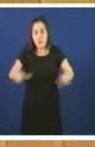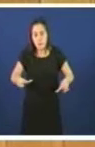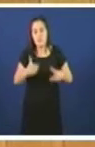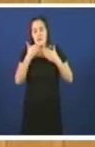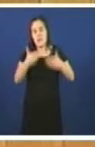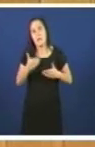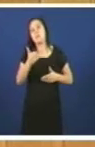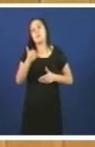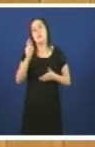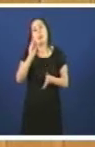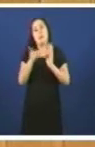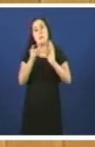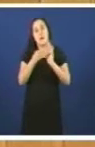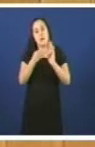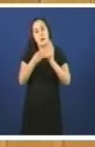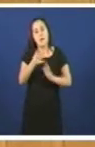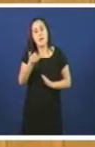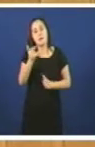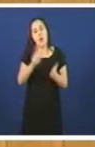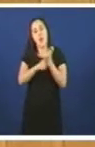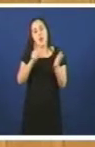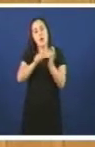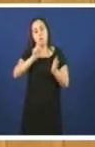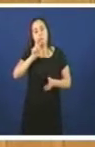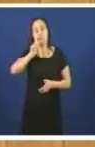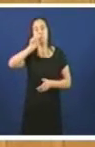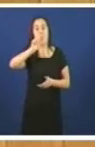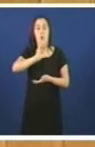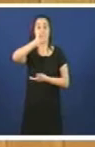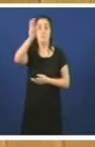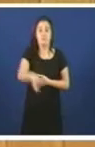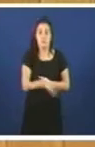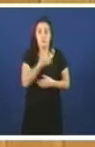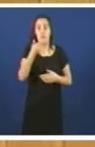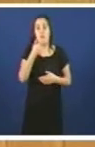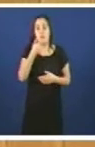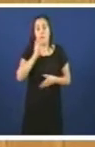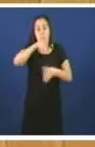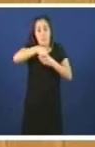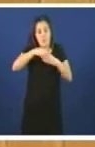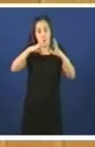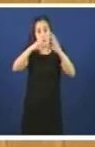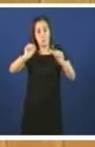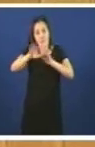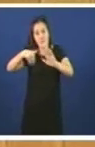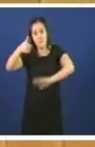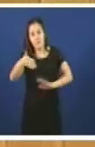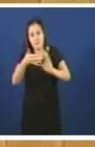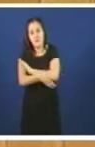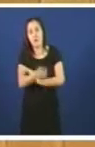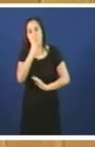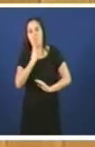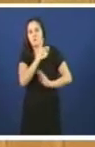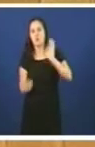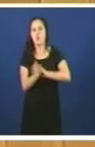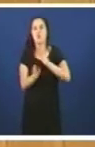para o plurilingüismo non-ensino non-universitario de Galicia, polo que o mantenimento e funcionamento do mesmo segue a ser un compromiso, pero as prioridades